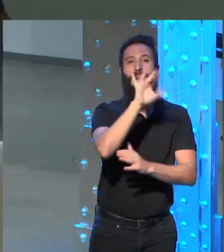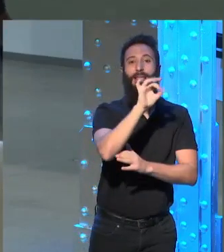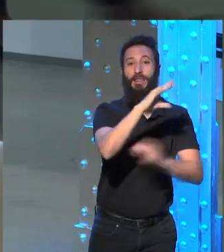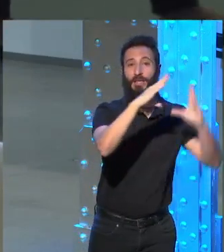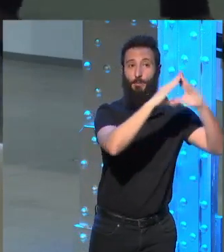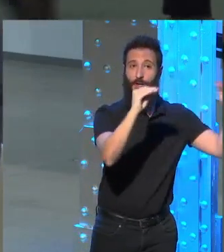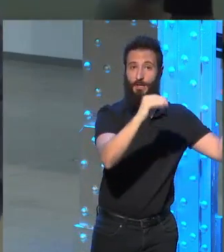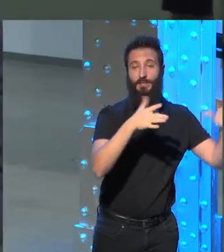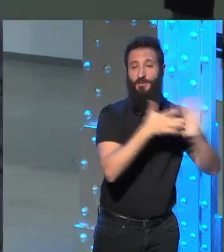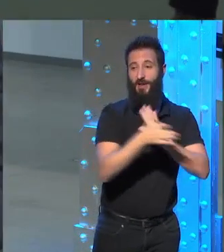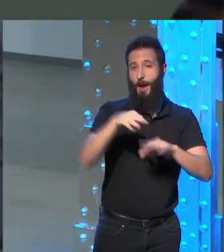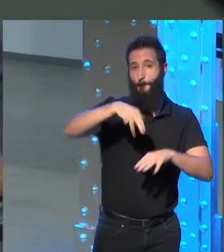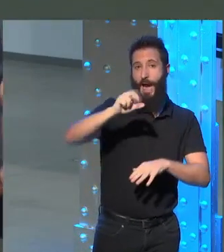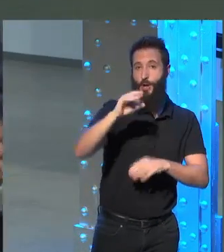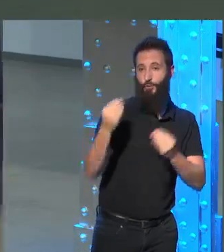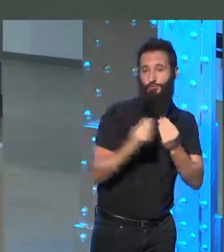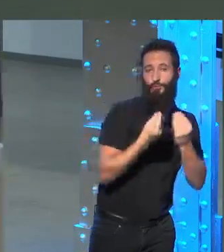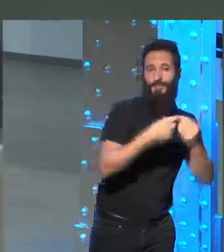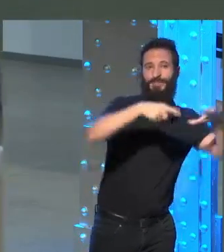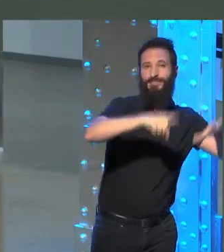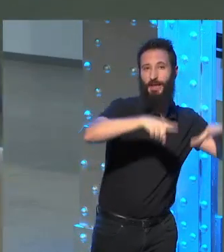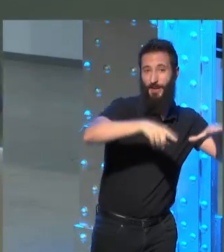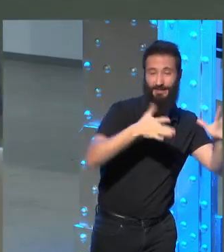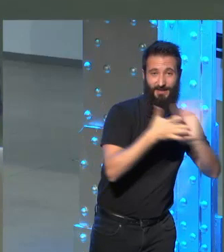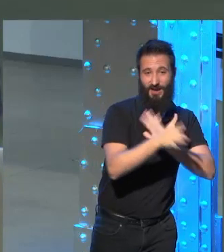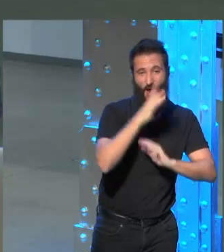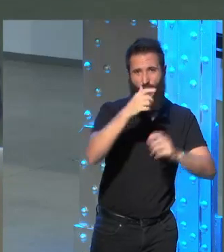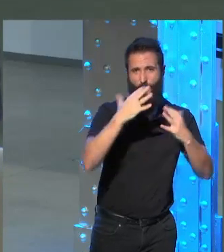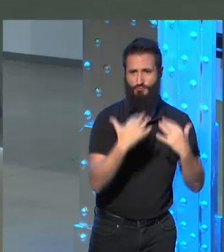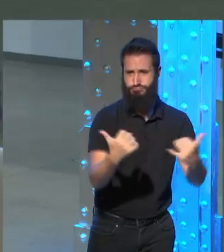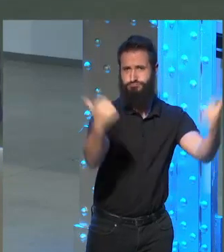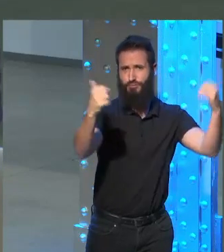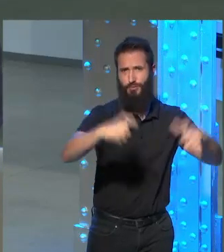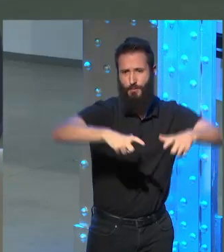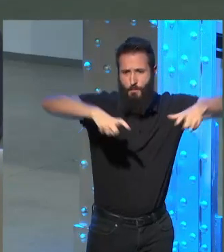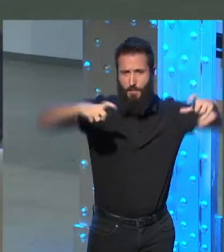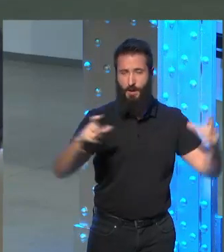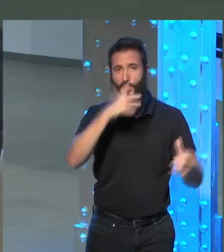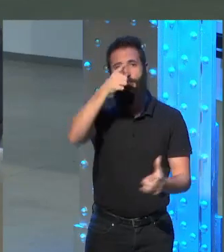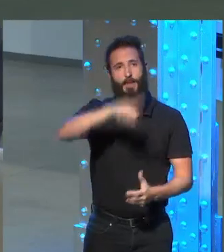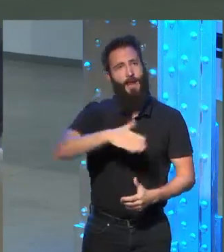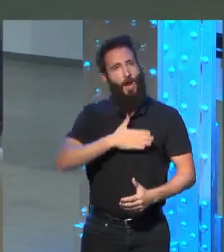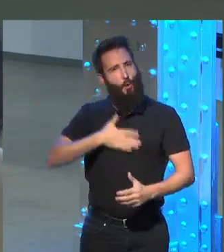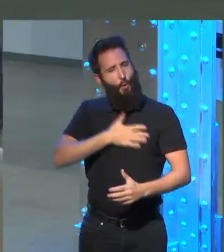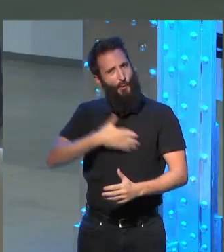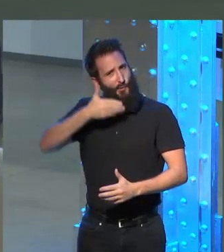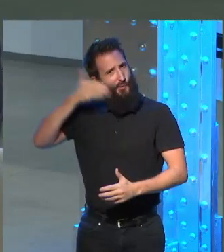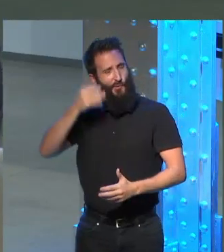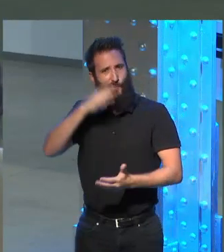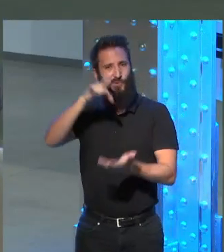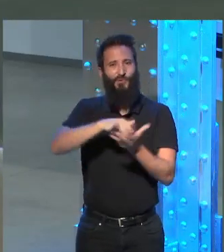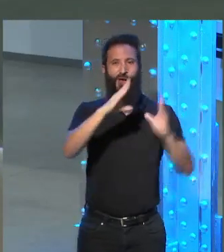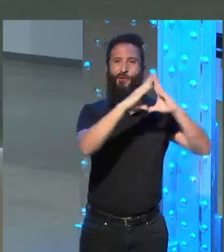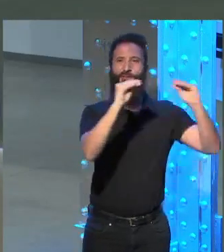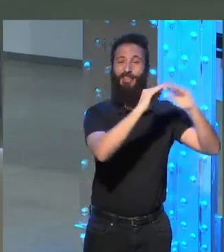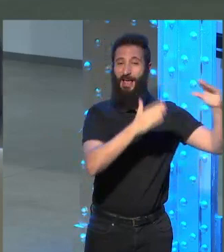semestre con nosotros, ahora tiene un público muy amplio. Y me da mucho gusto, yo creo que es un orgullo para todos nosotros en Princeton,